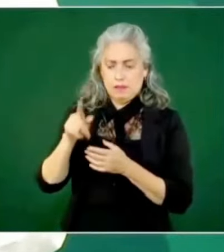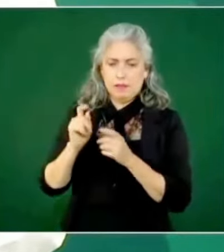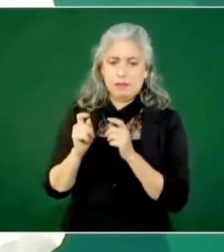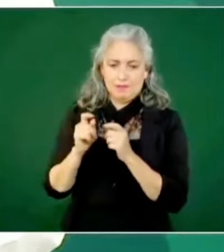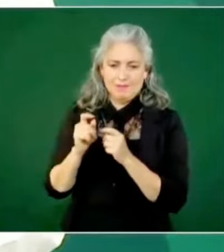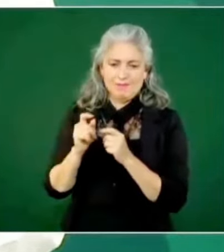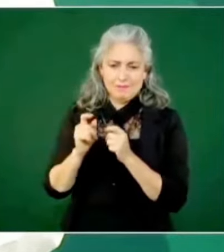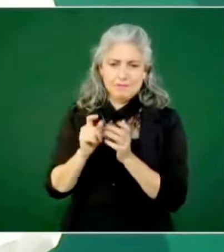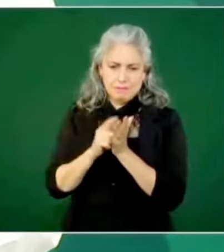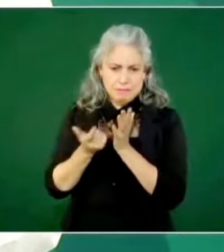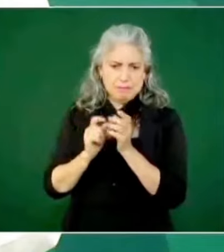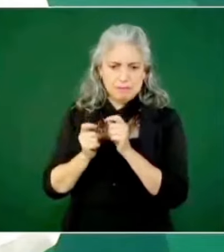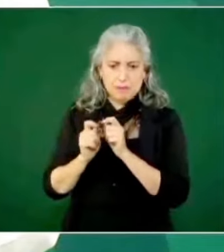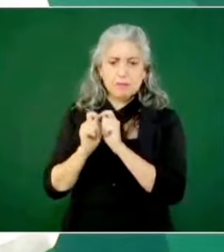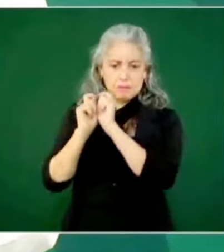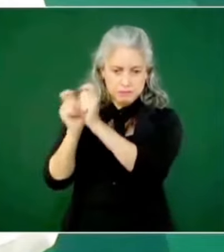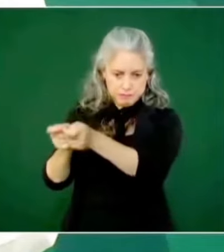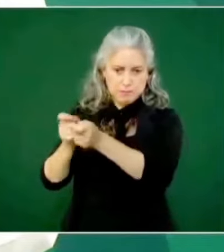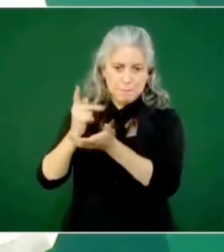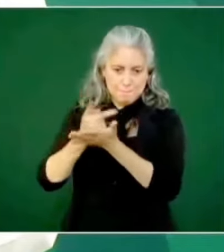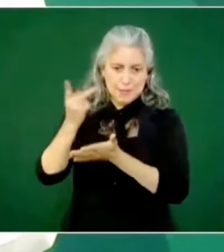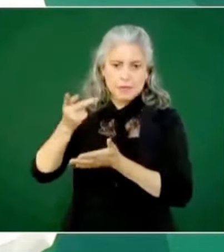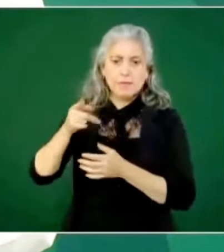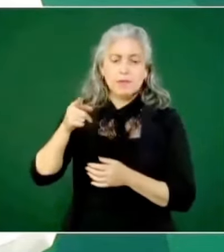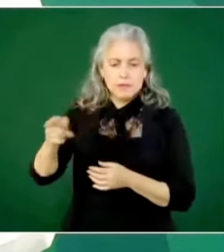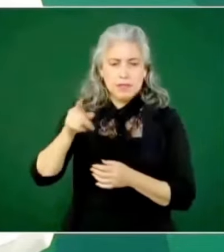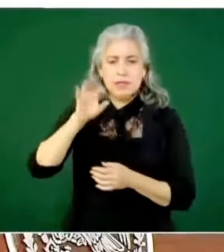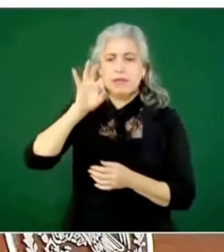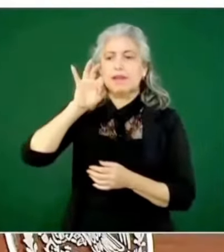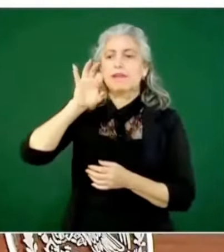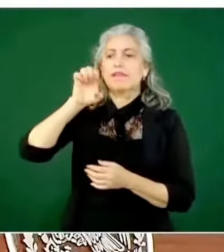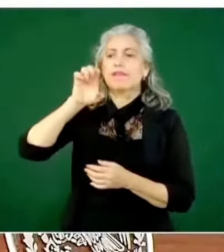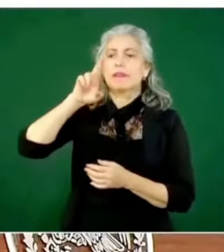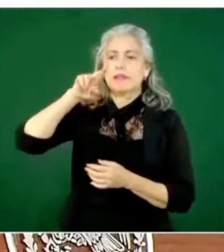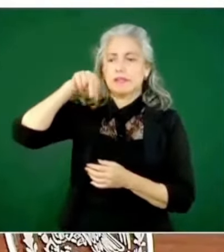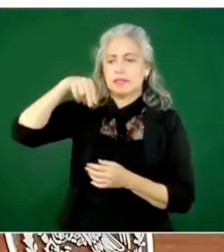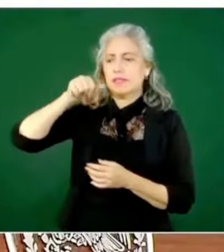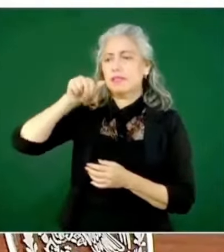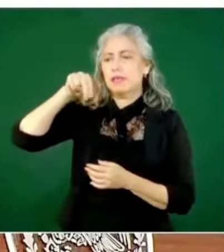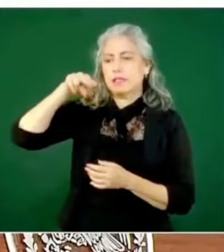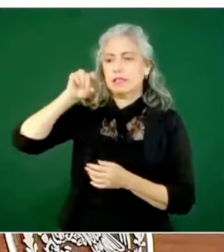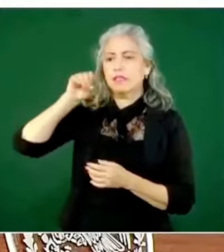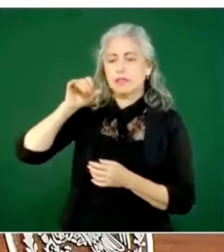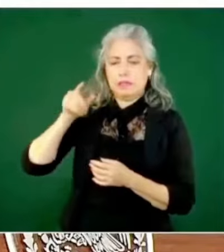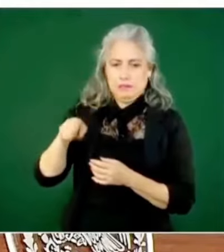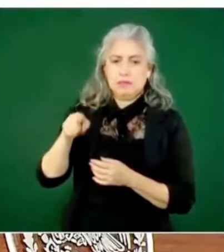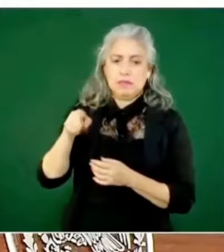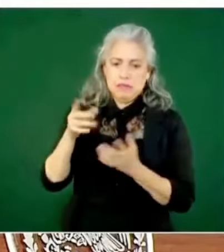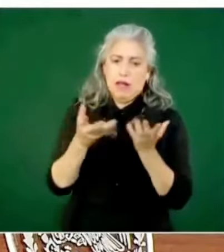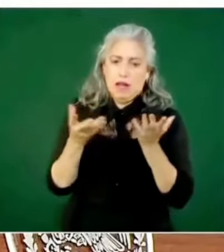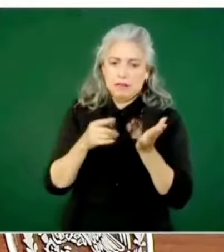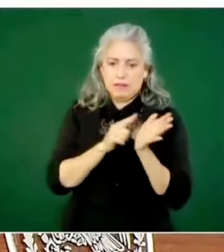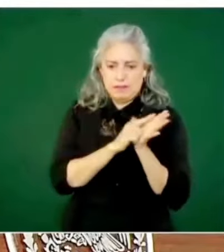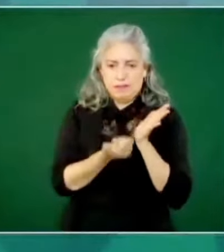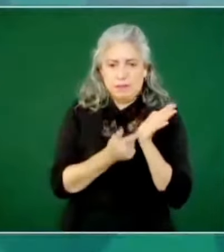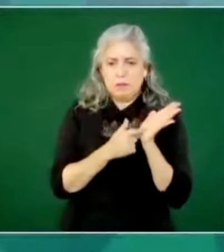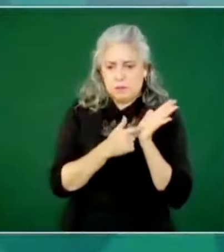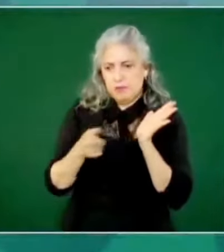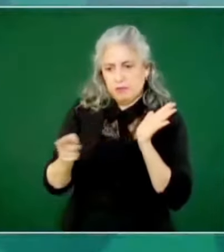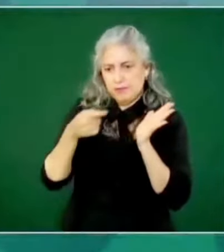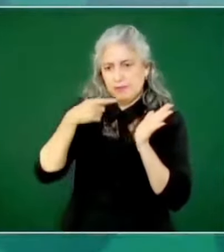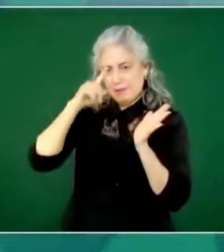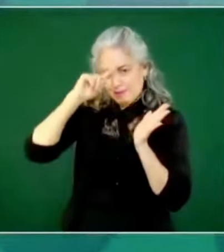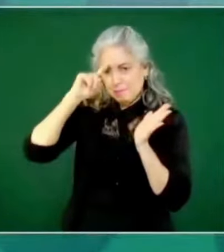Y recomiendo esa obra, tiene otras, pero